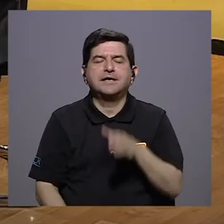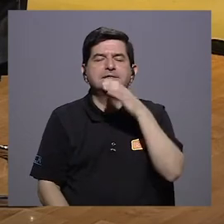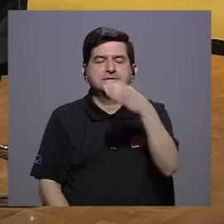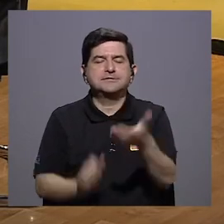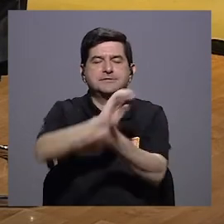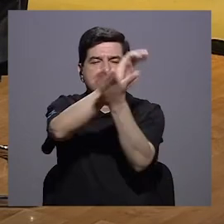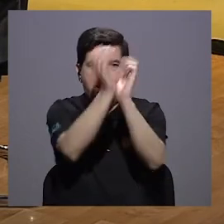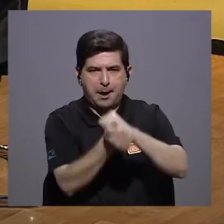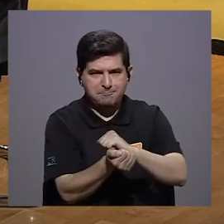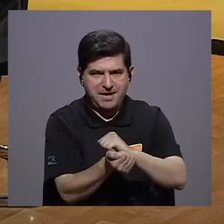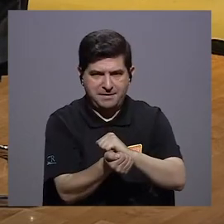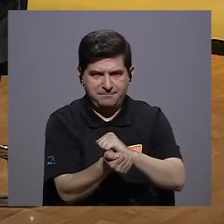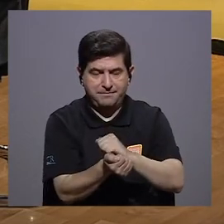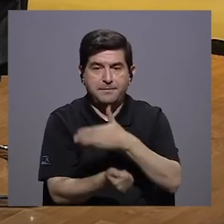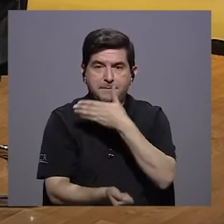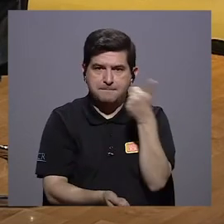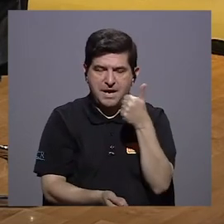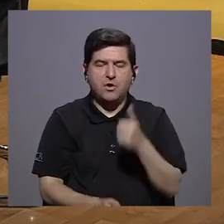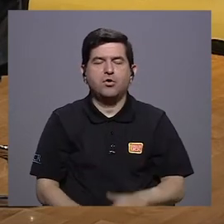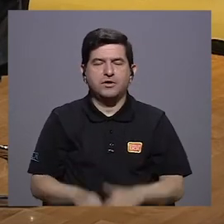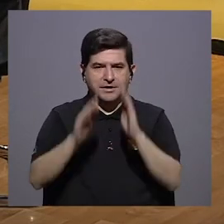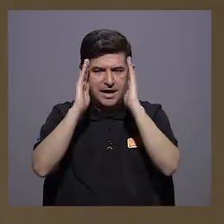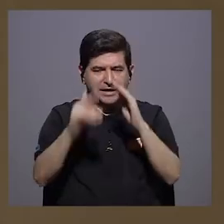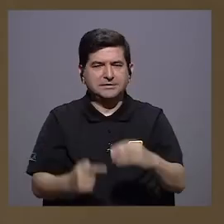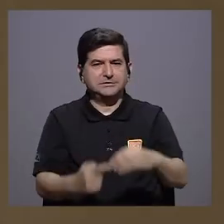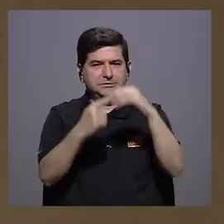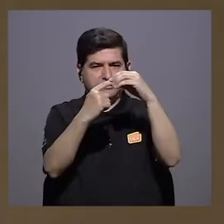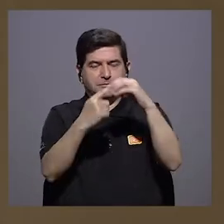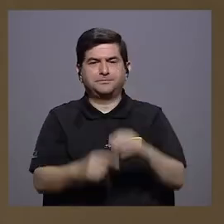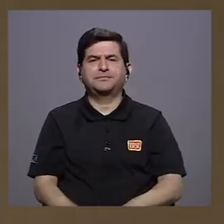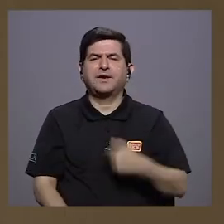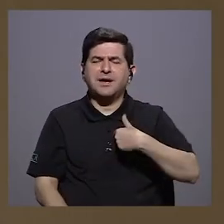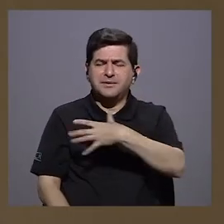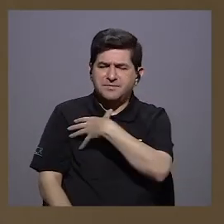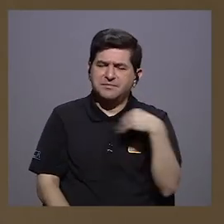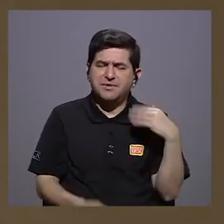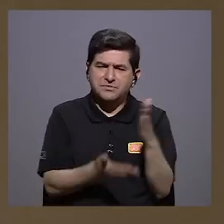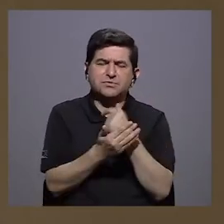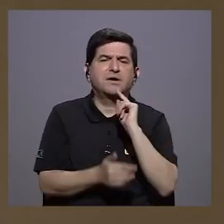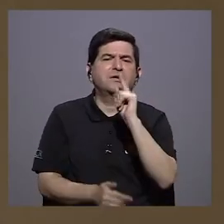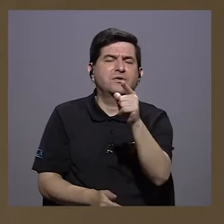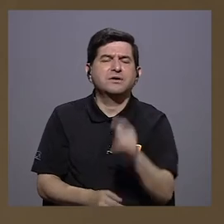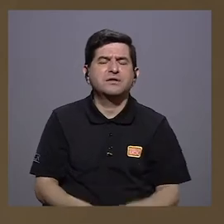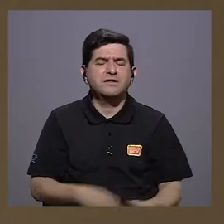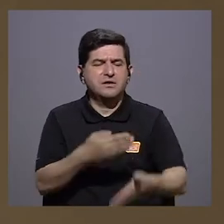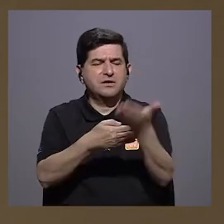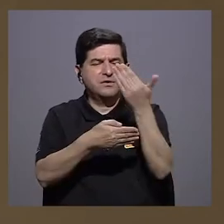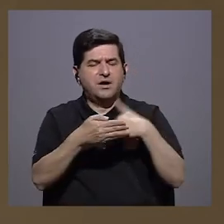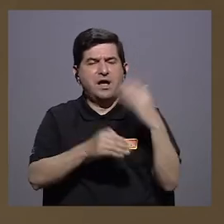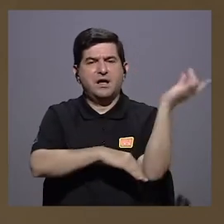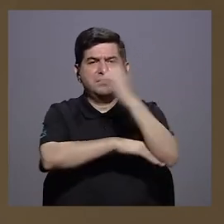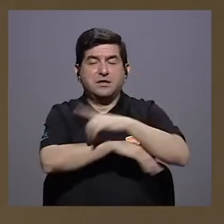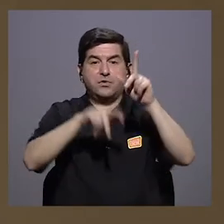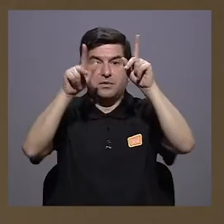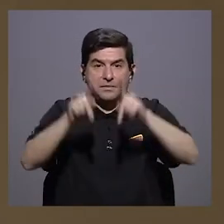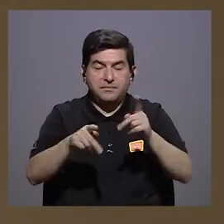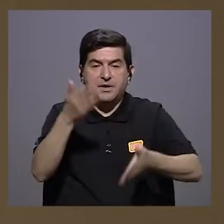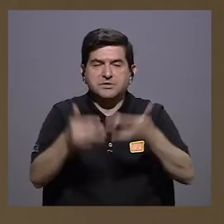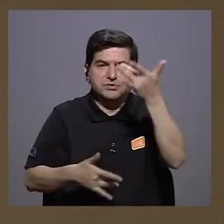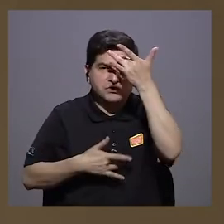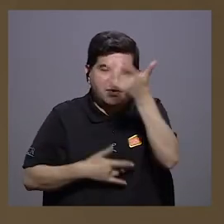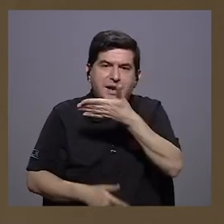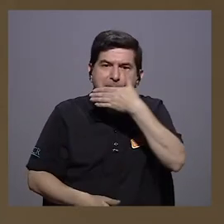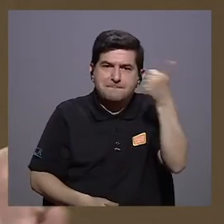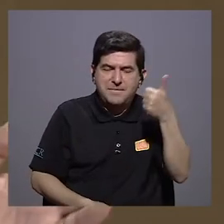recomendación cambie. Hasta ese momento es mejor priorizar. A mí me gustó mucho algo que usted declaró hace algunos días, era que si alguien inclusive estaba